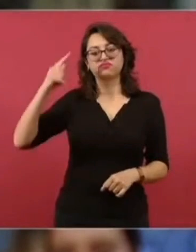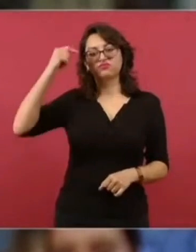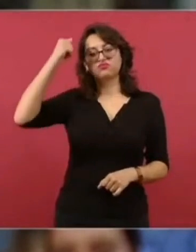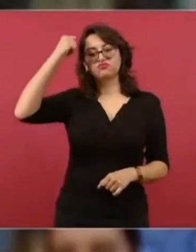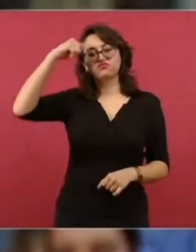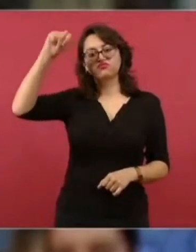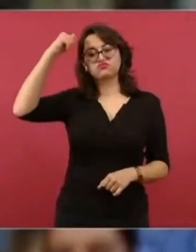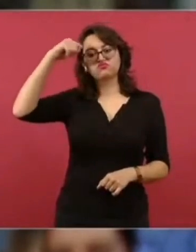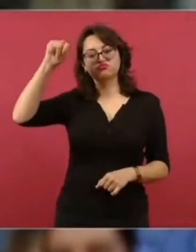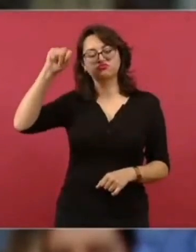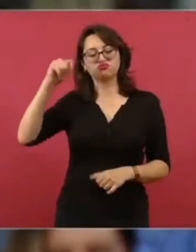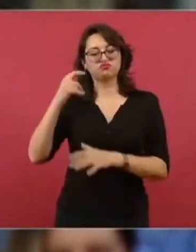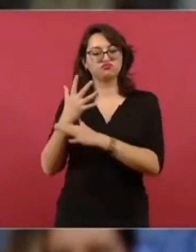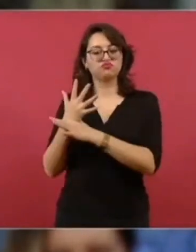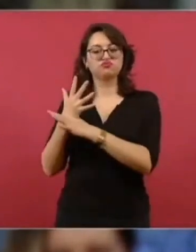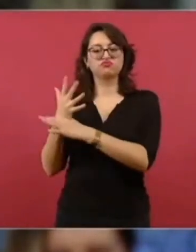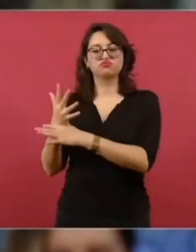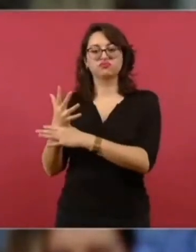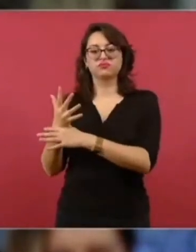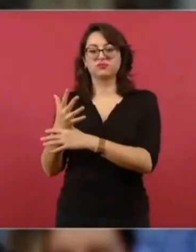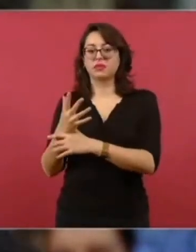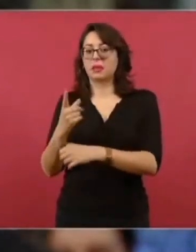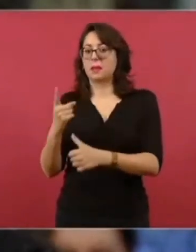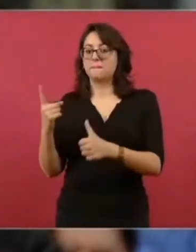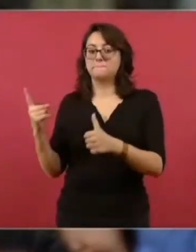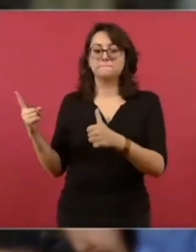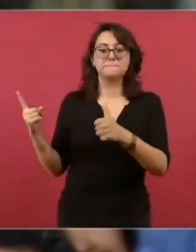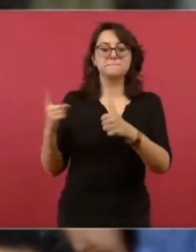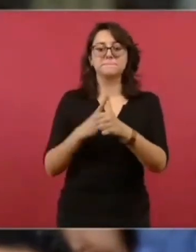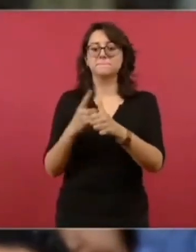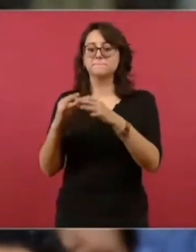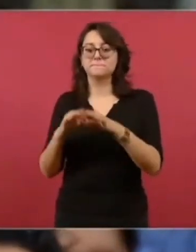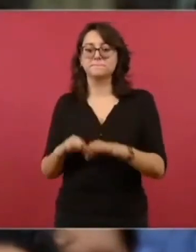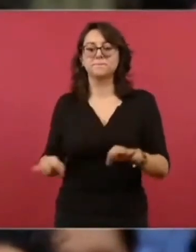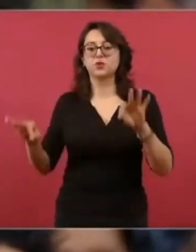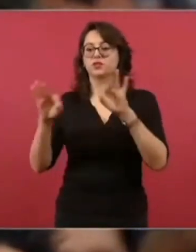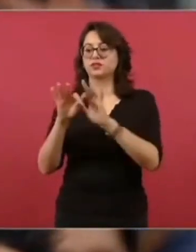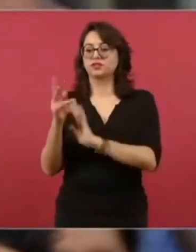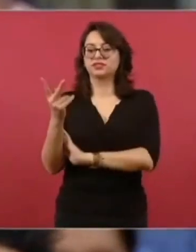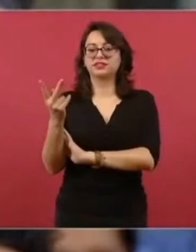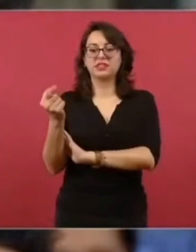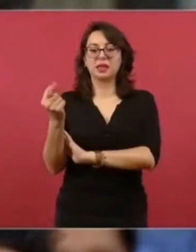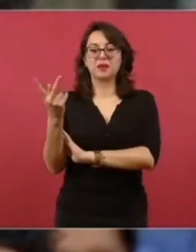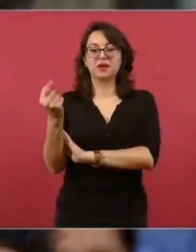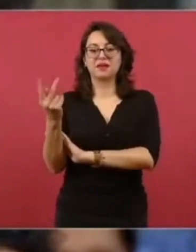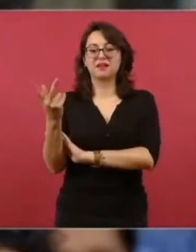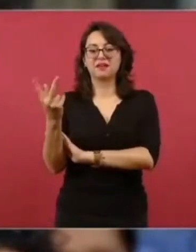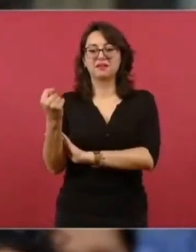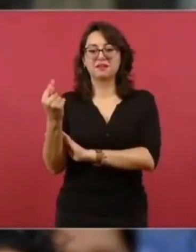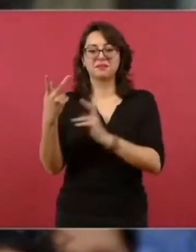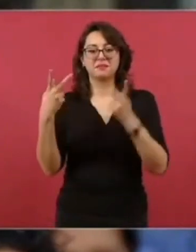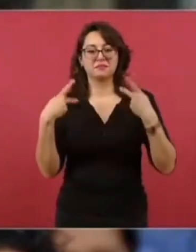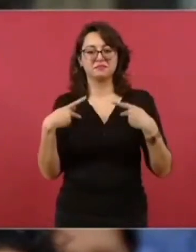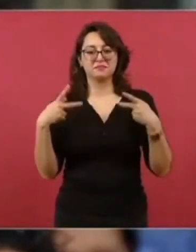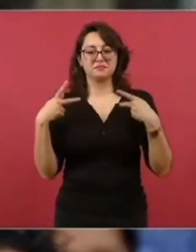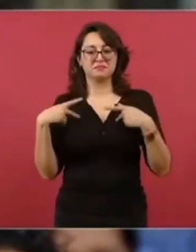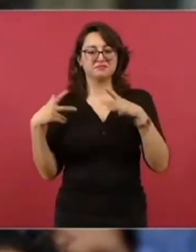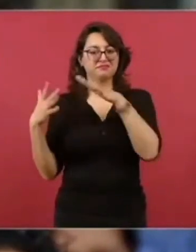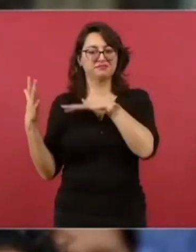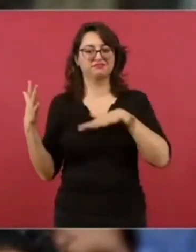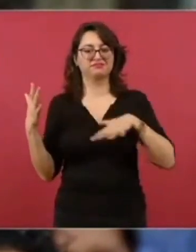poner por encima la pantalla televisiva encima de los ciudadanos. Preguntarle al presidente, ¿considera que sigue vigente